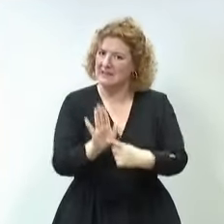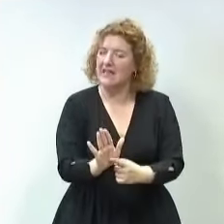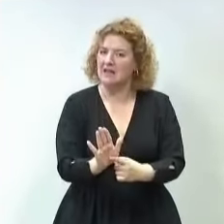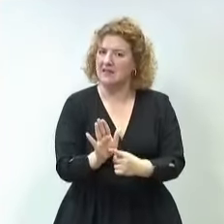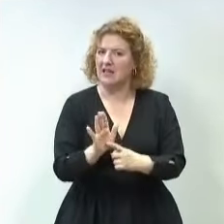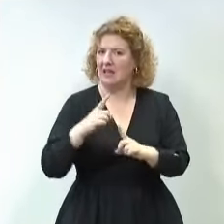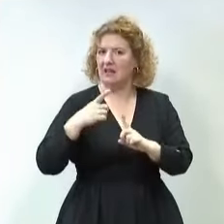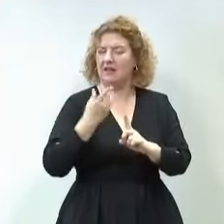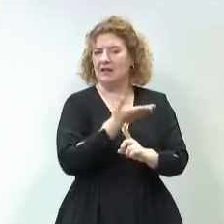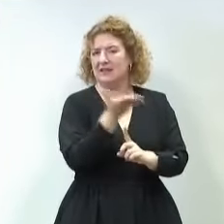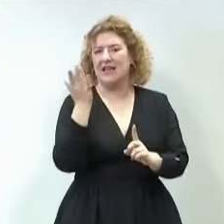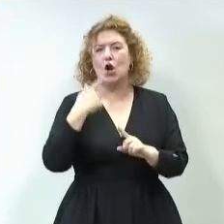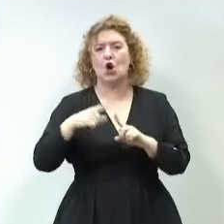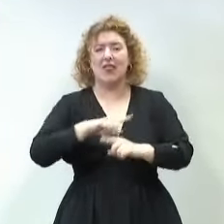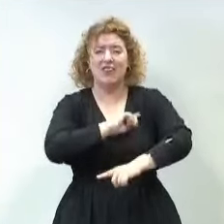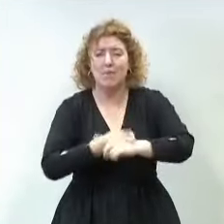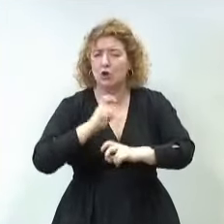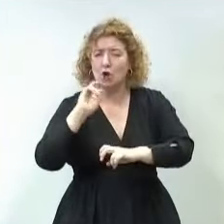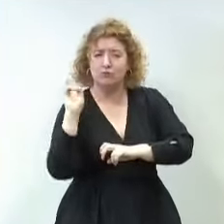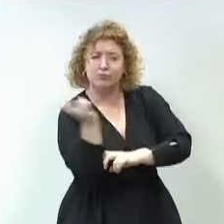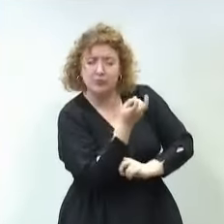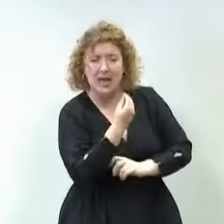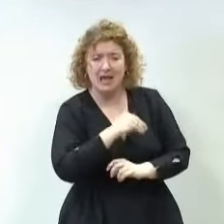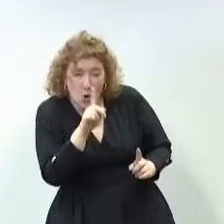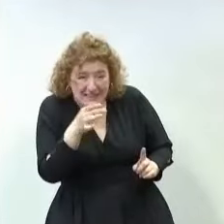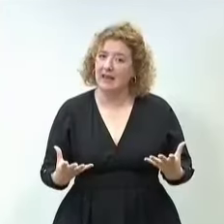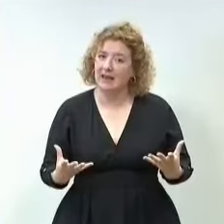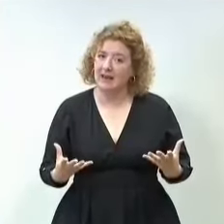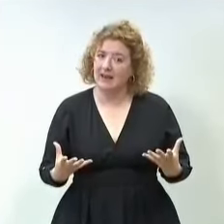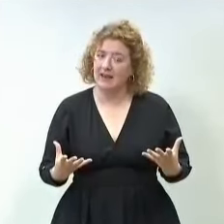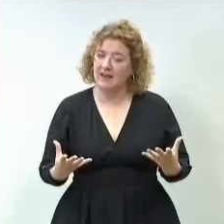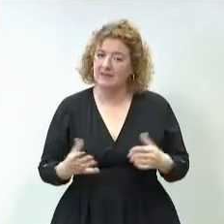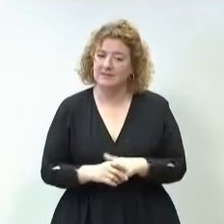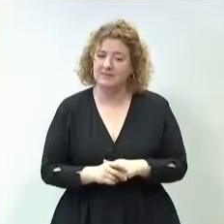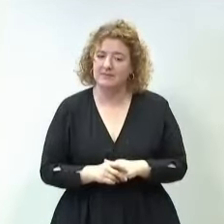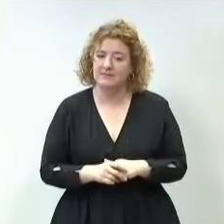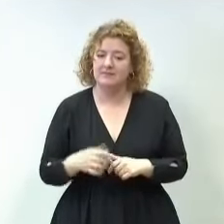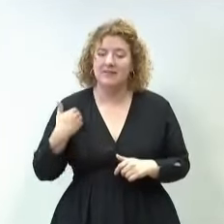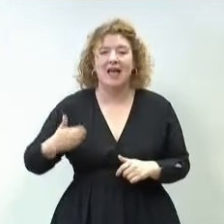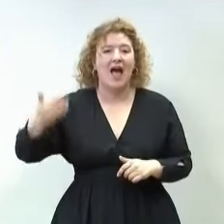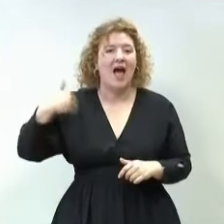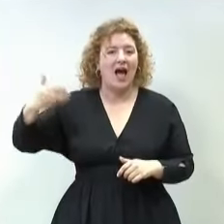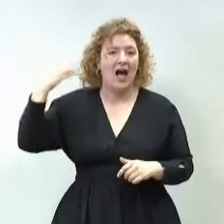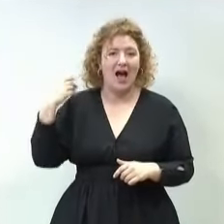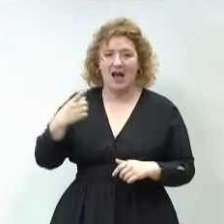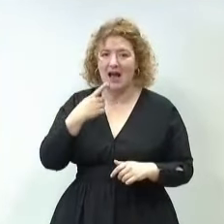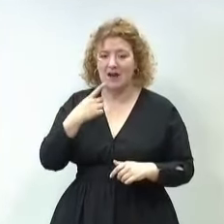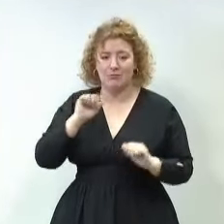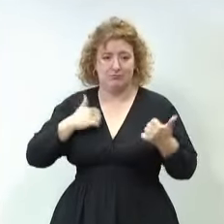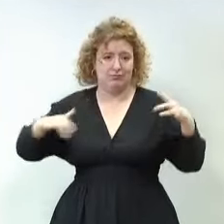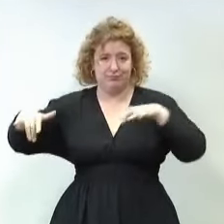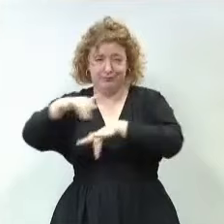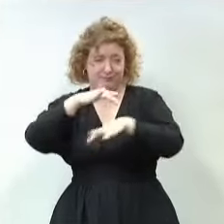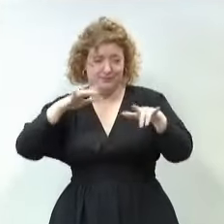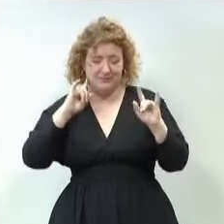a la altura de los éxitos deportivos de los deportistas de nuestro país. Y le decía anteriormente, la situación que vive actualmente la Federación